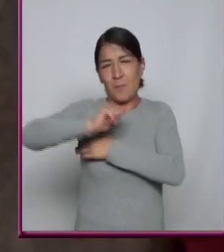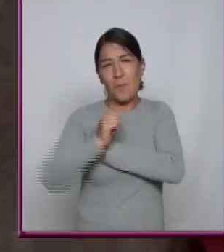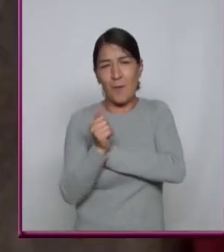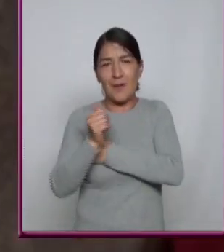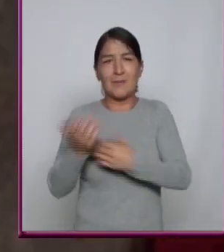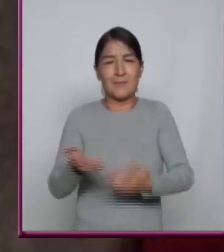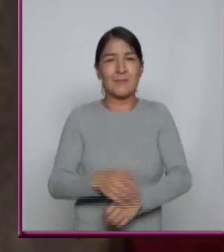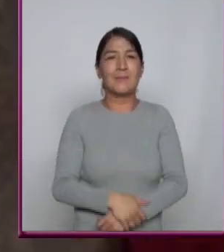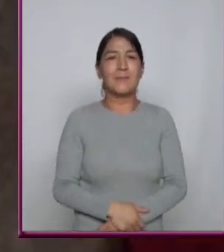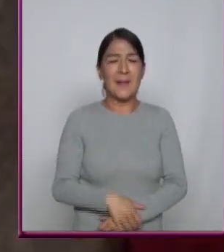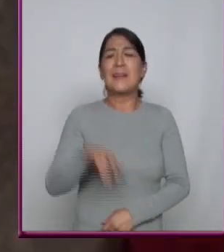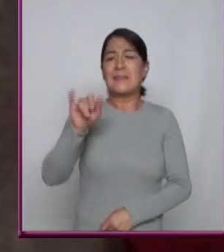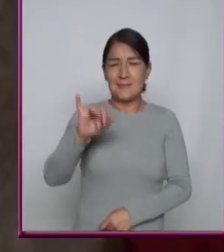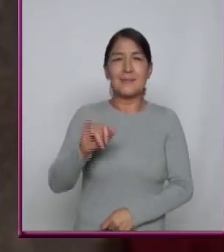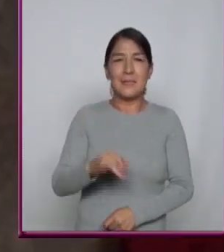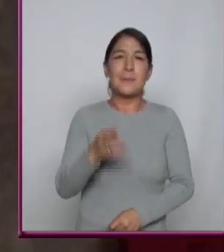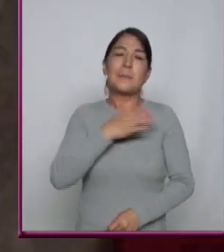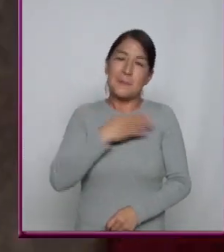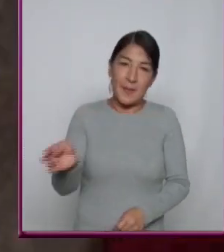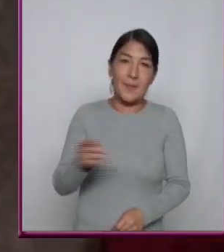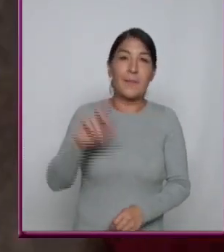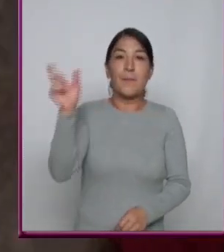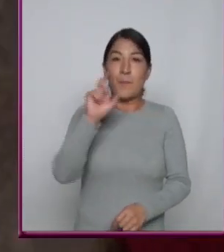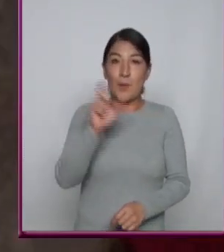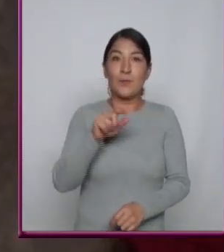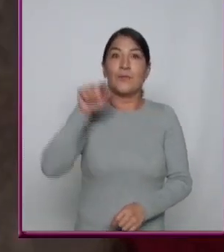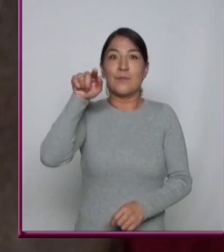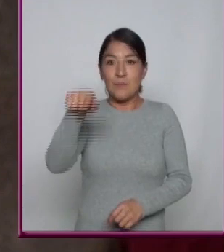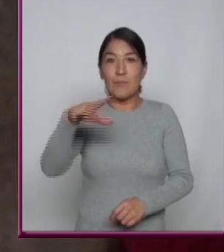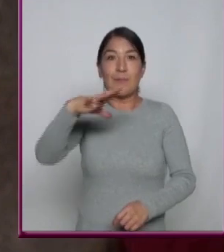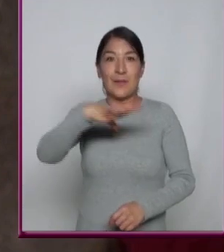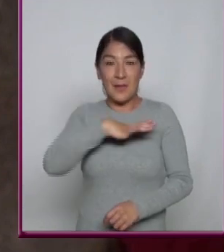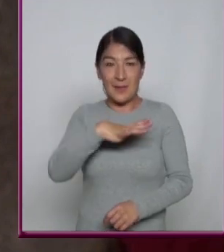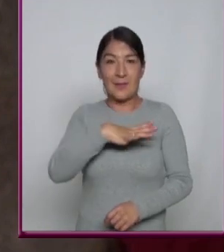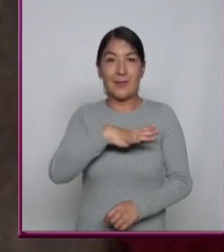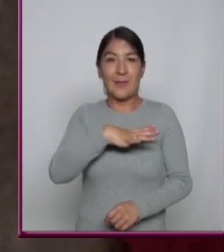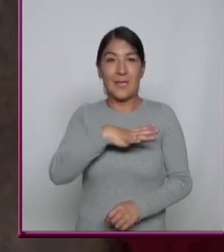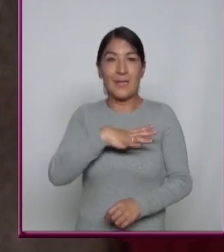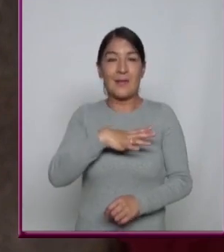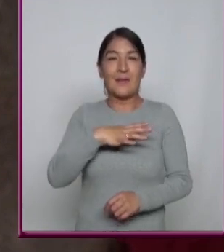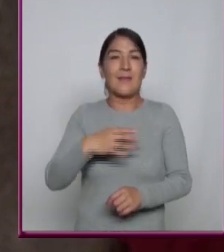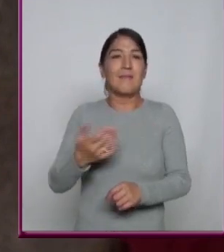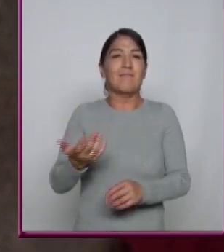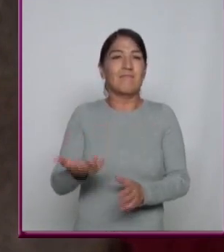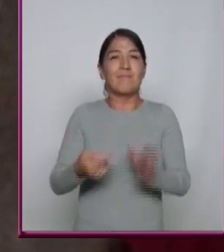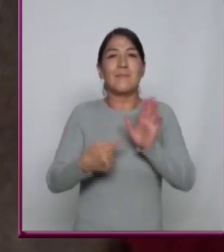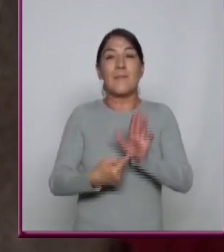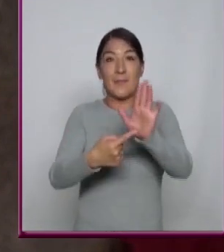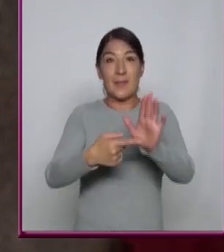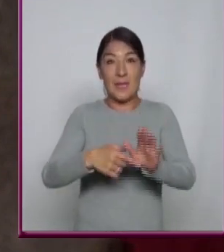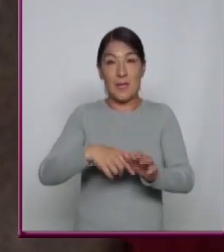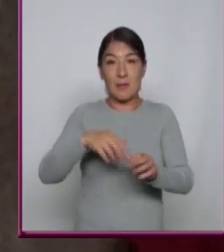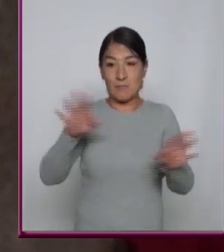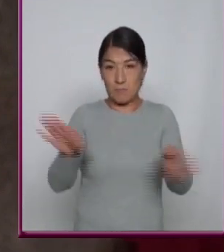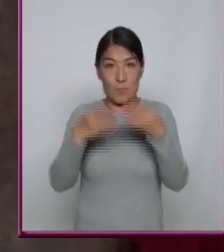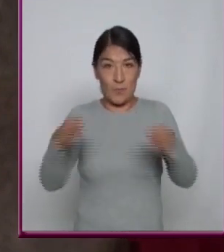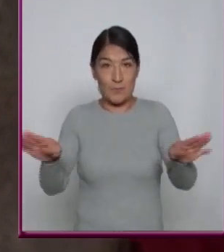Sí Bueno Una vez que tenemos Muestreado Nuestro sonido